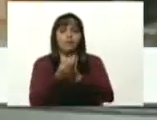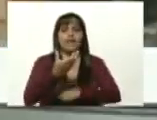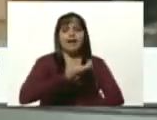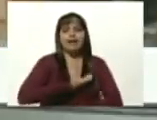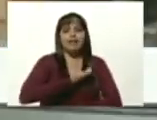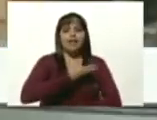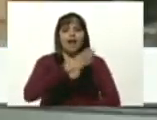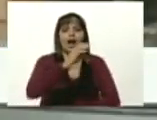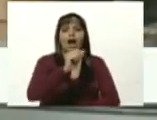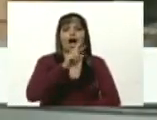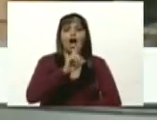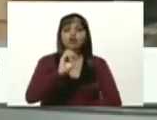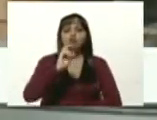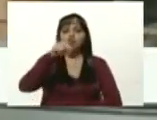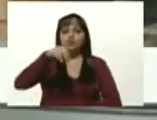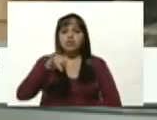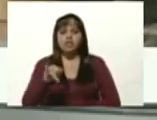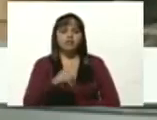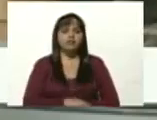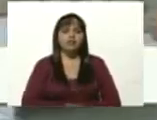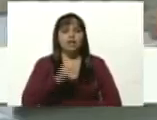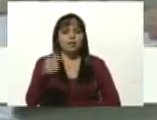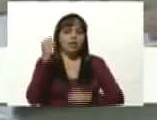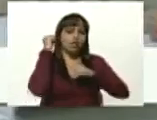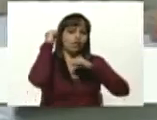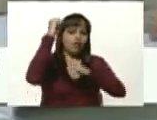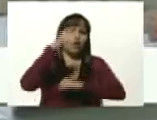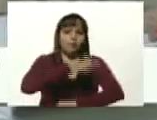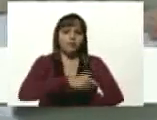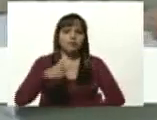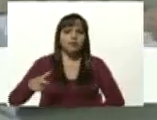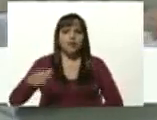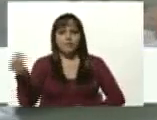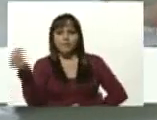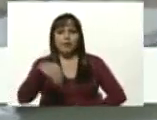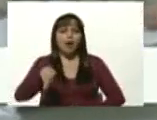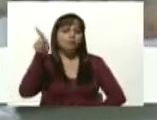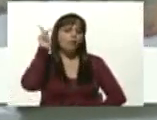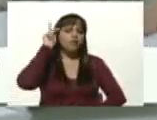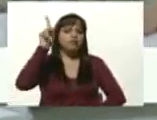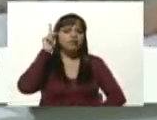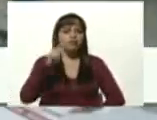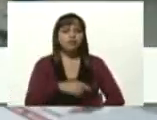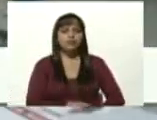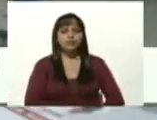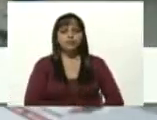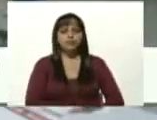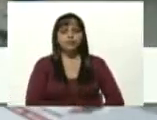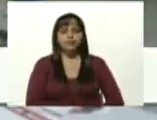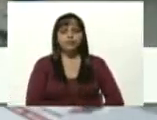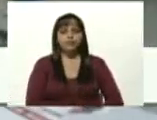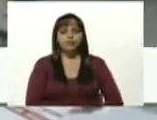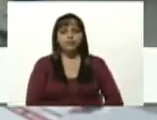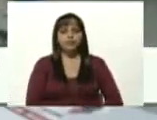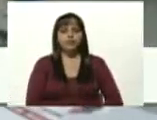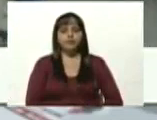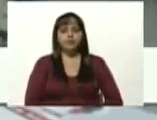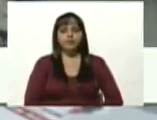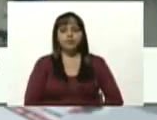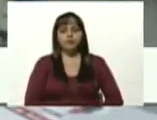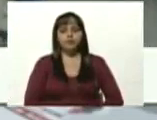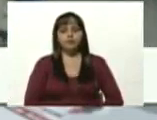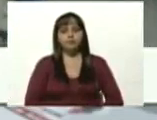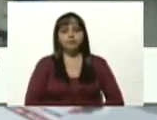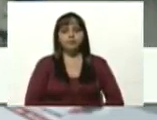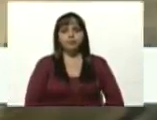de Caroní, Tito Viedo, los triunfadores y triunfadoras, además los profesores. Le voy a dejar con el derecho de palabra a